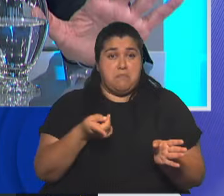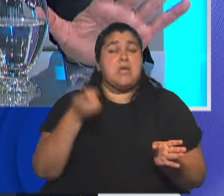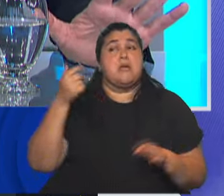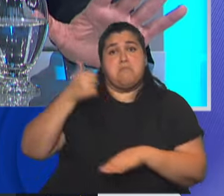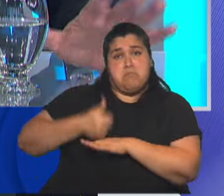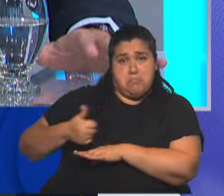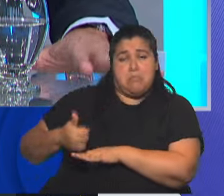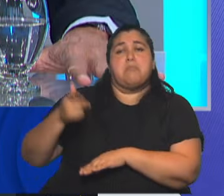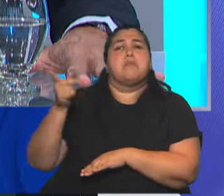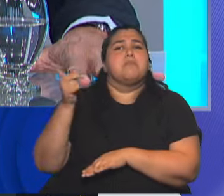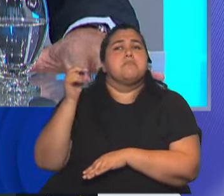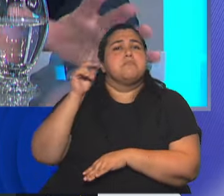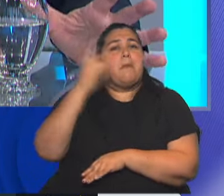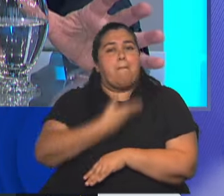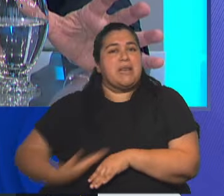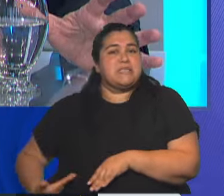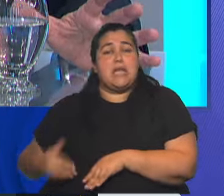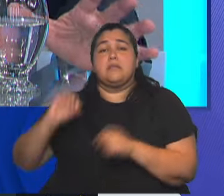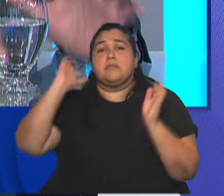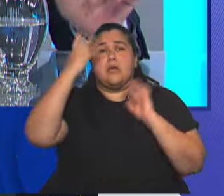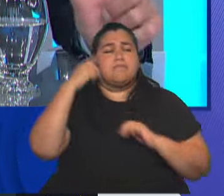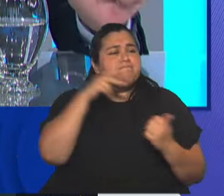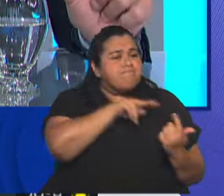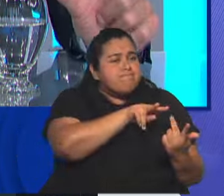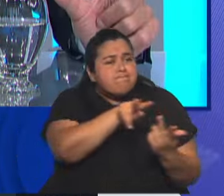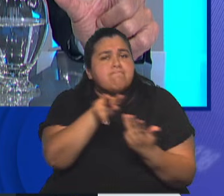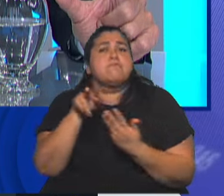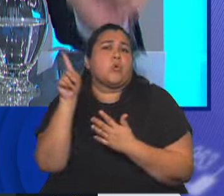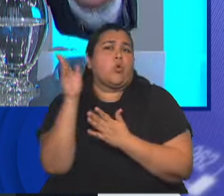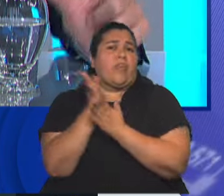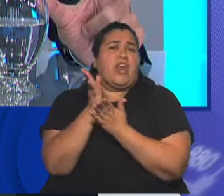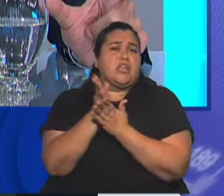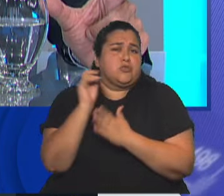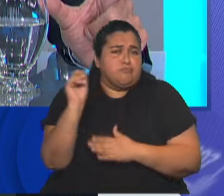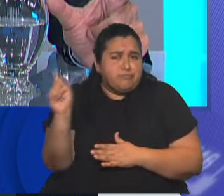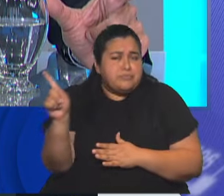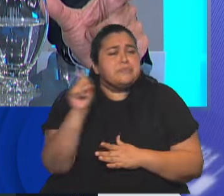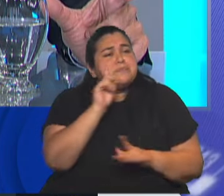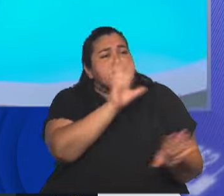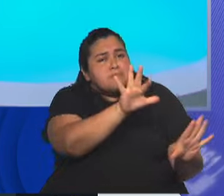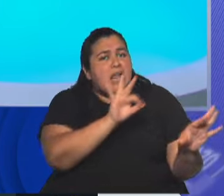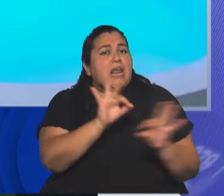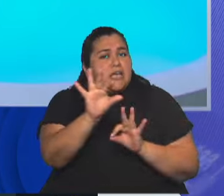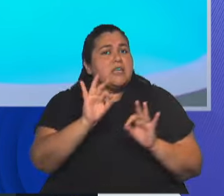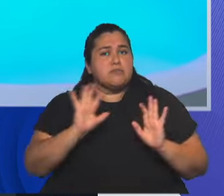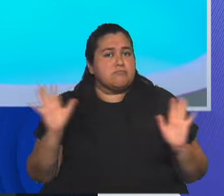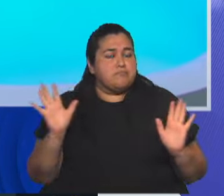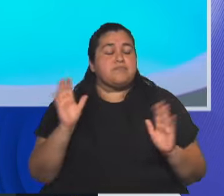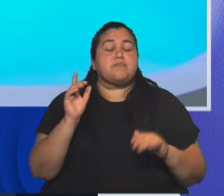Y el presidente fue quien, con todo el derecho del mundo, porque es el derecho que él tiene, eligió.